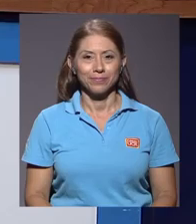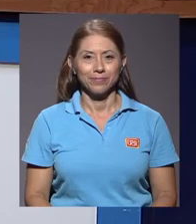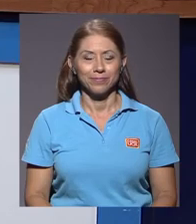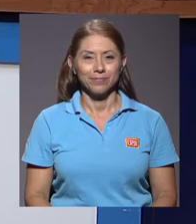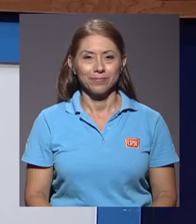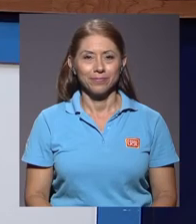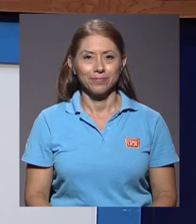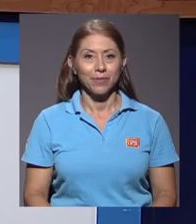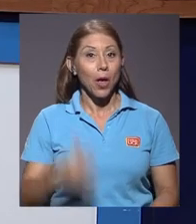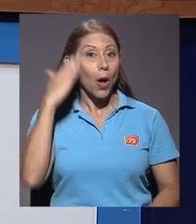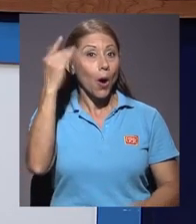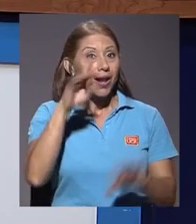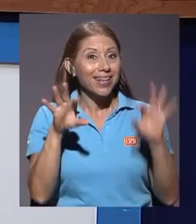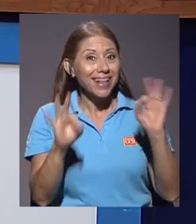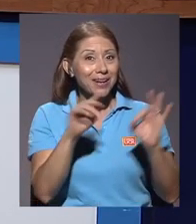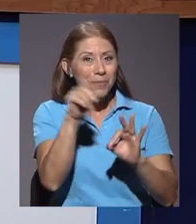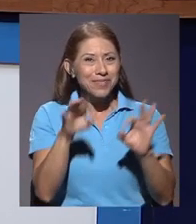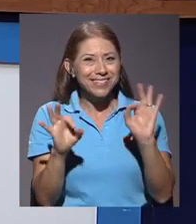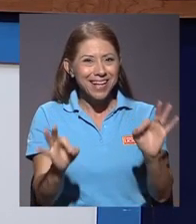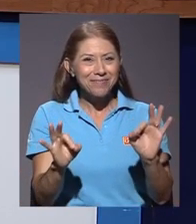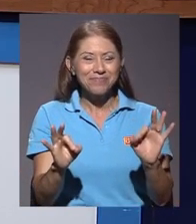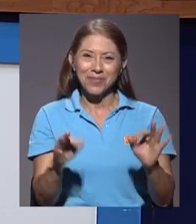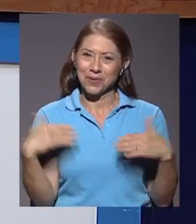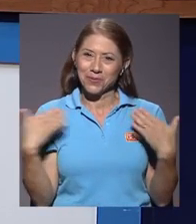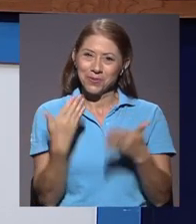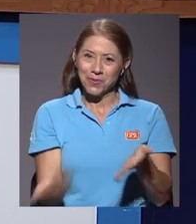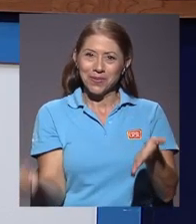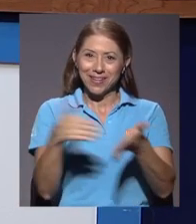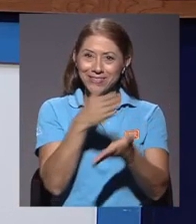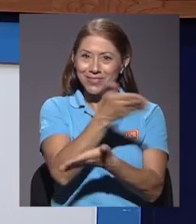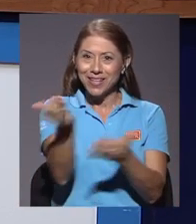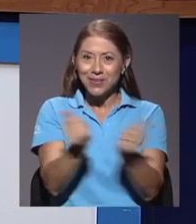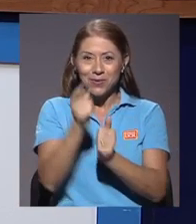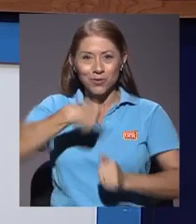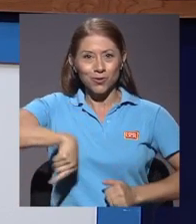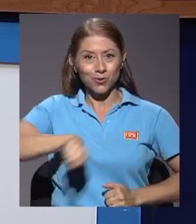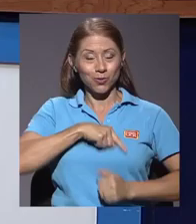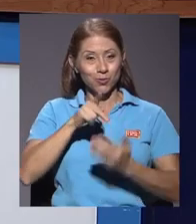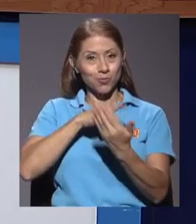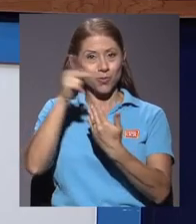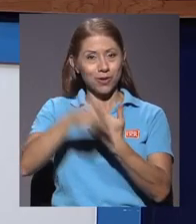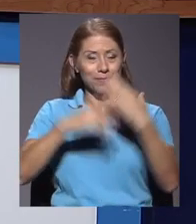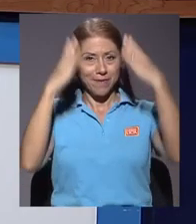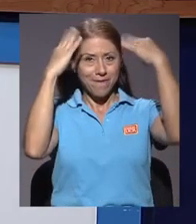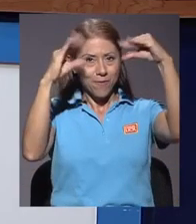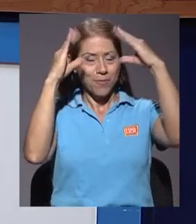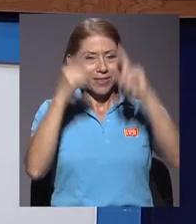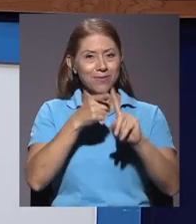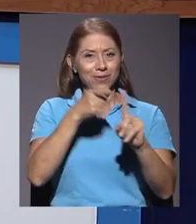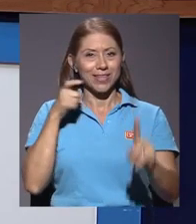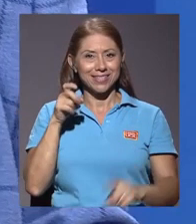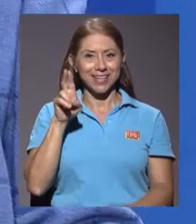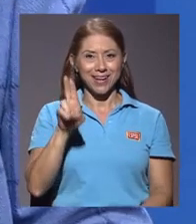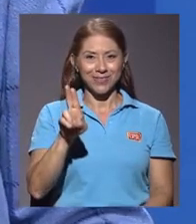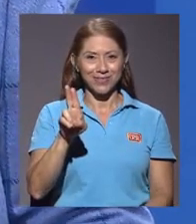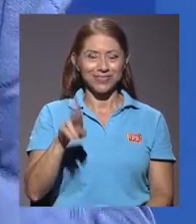Hola, ¿qué tal? ¿Cómo están? Un gusto tenerlos nuevamente con nosotros acá en una edición más de su informativo desde la U.